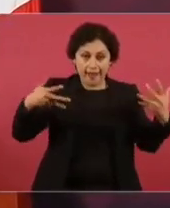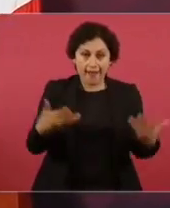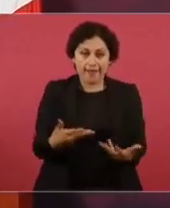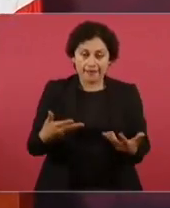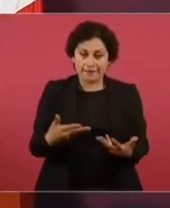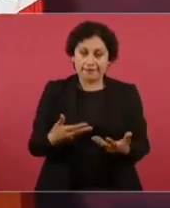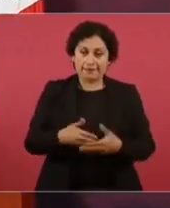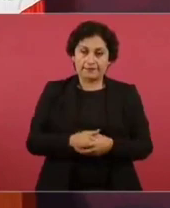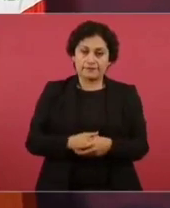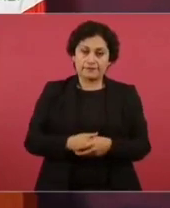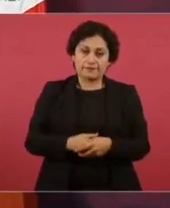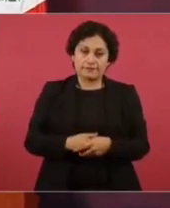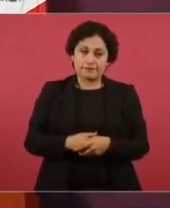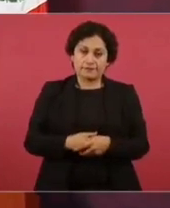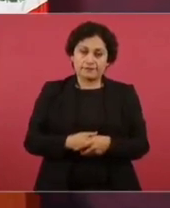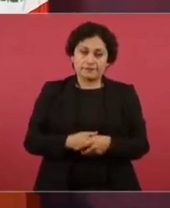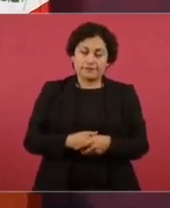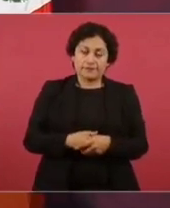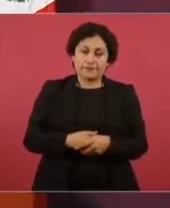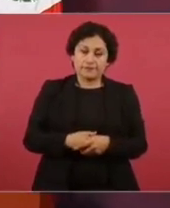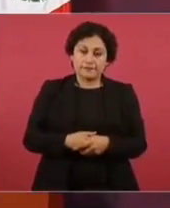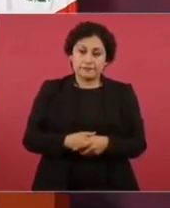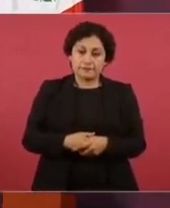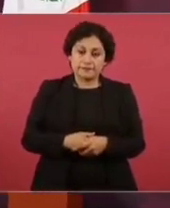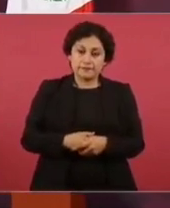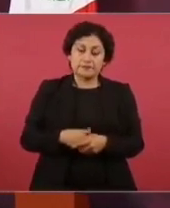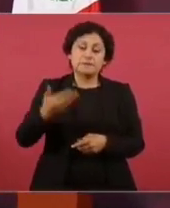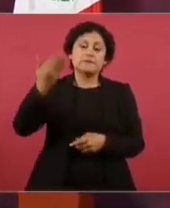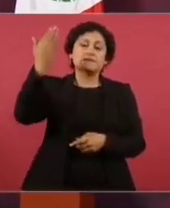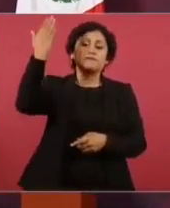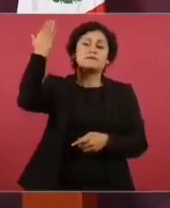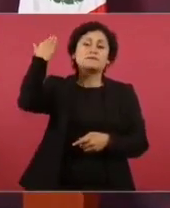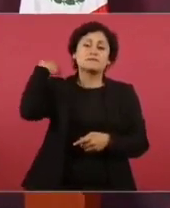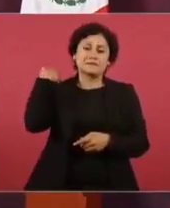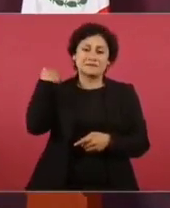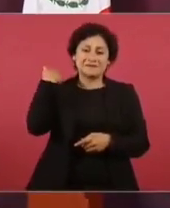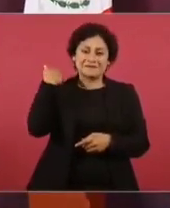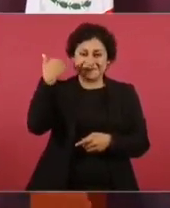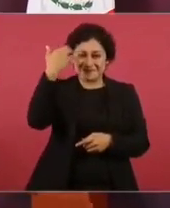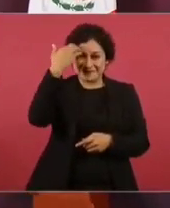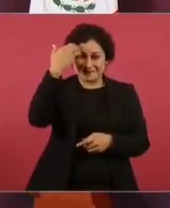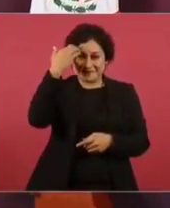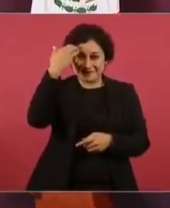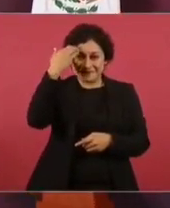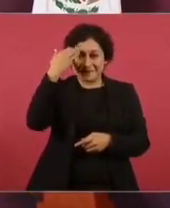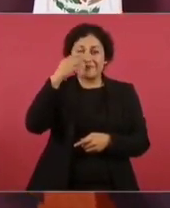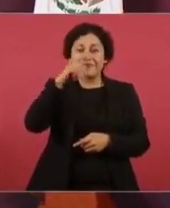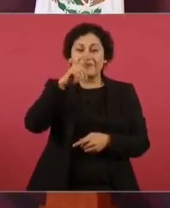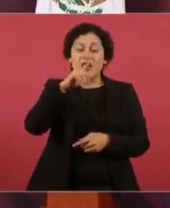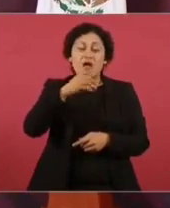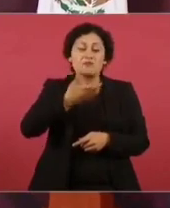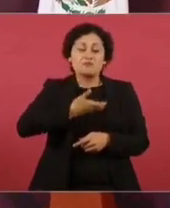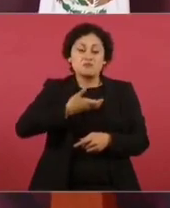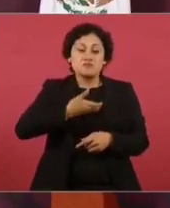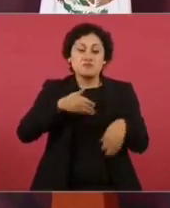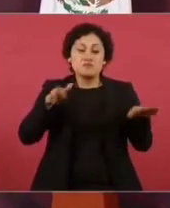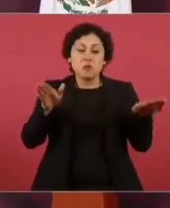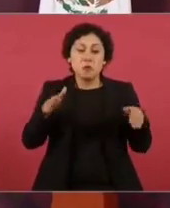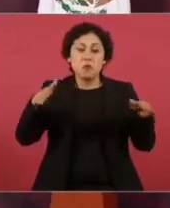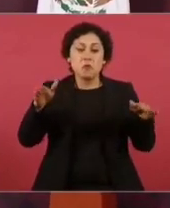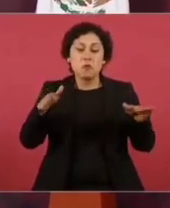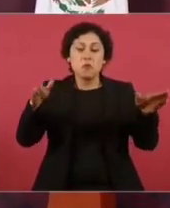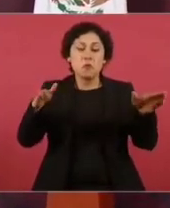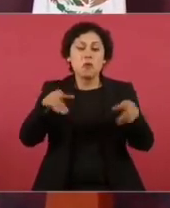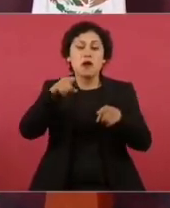llamadas palomas mensajeras. Y Vasconcelos dice